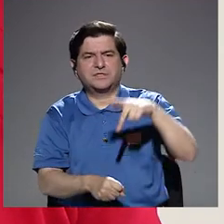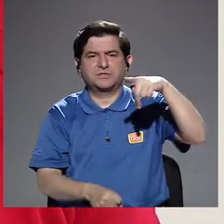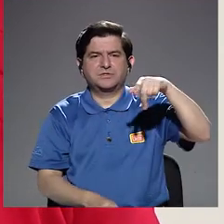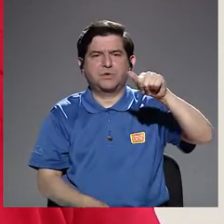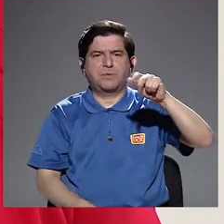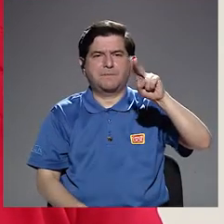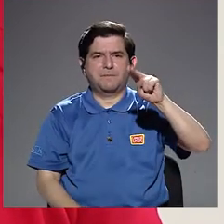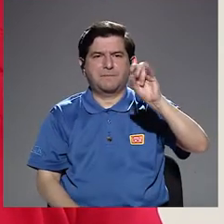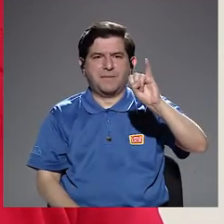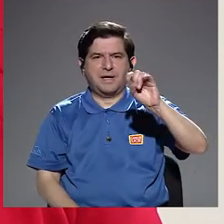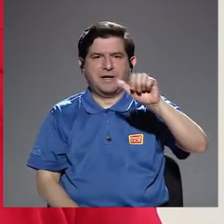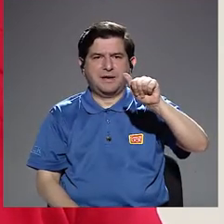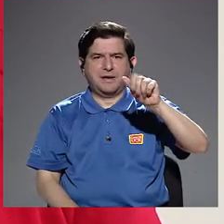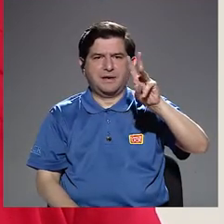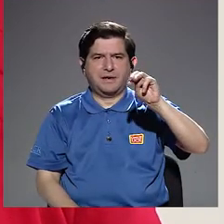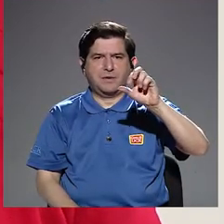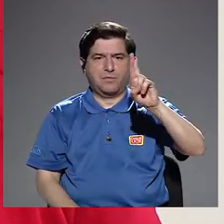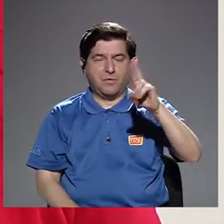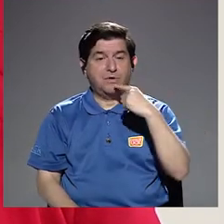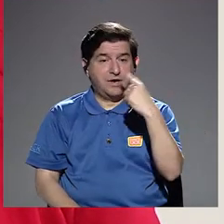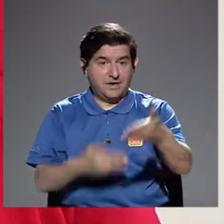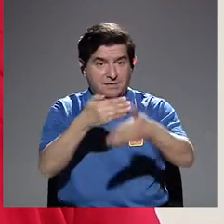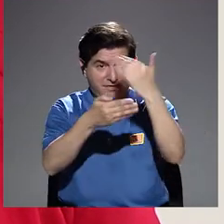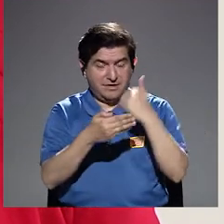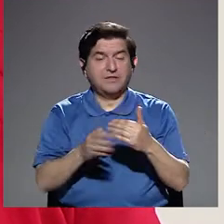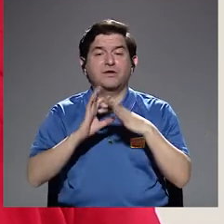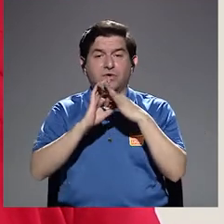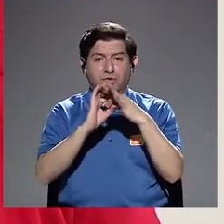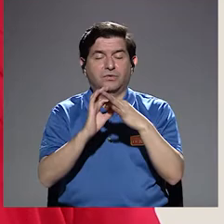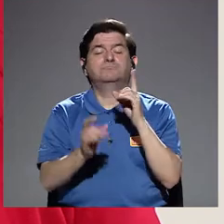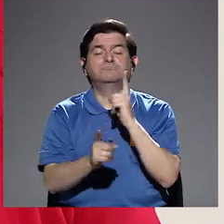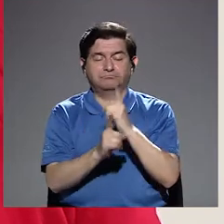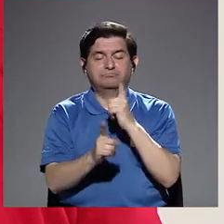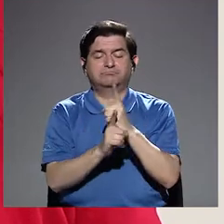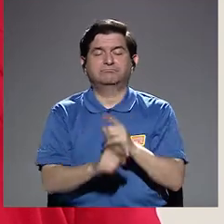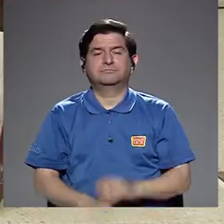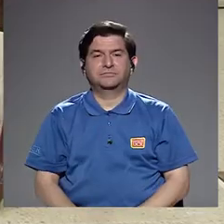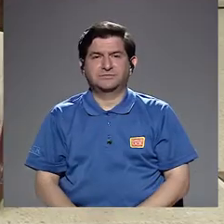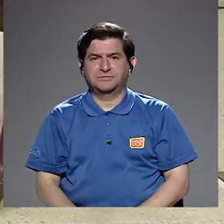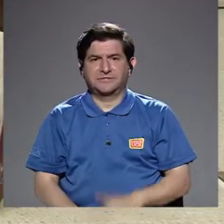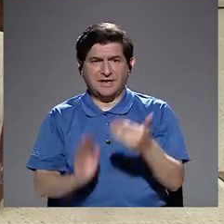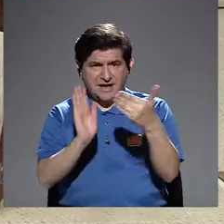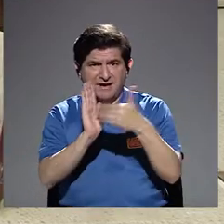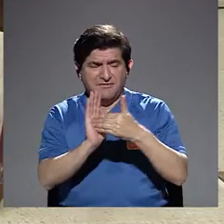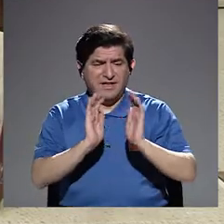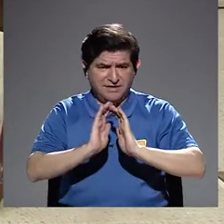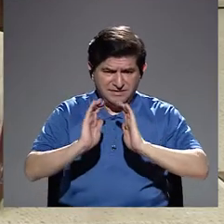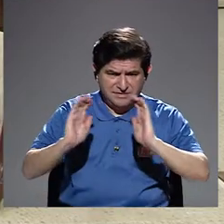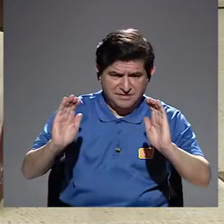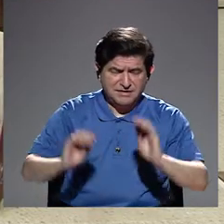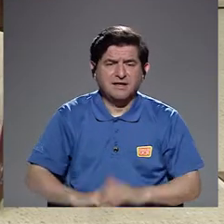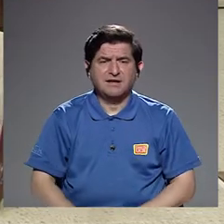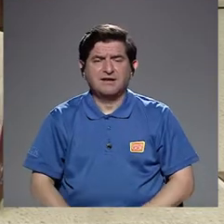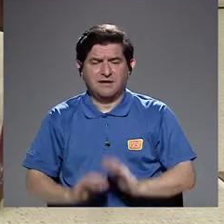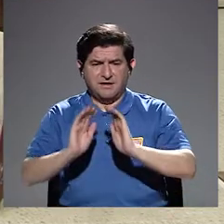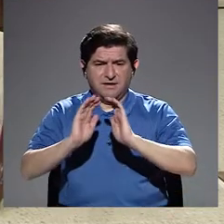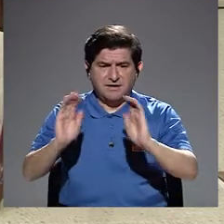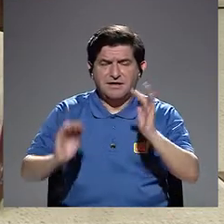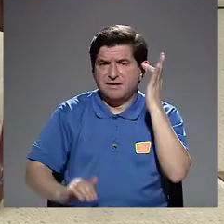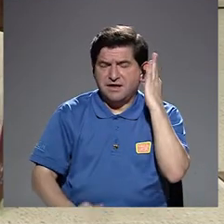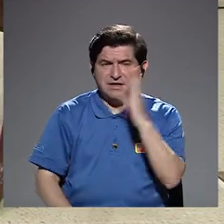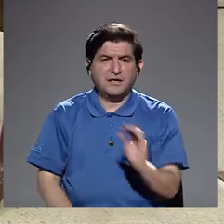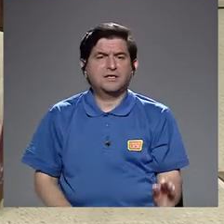Amor, entre ellos el que usted va a estar mencionando, el de las relaciones impropias, que afecta a niños, niñas y